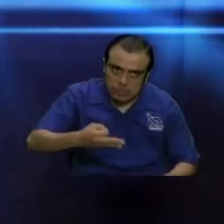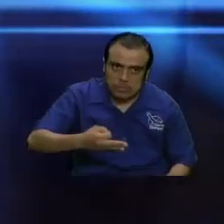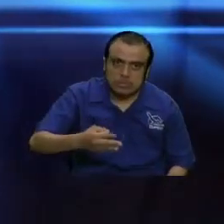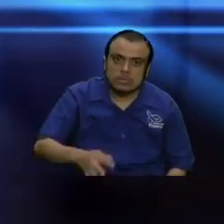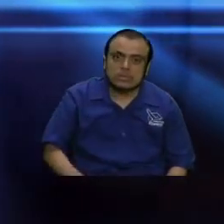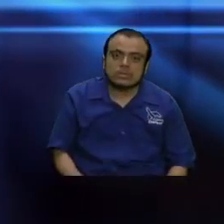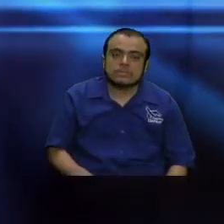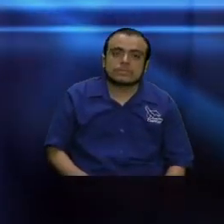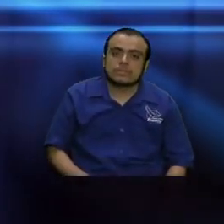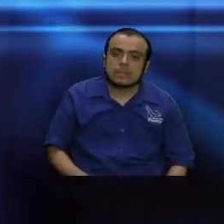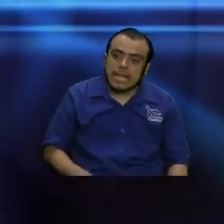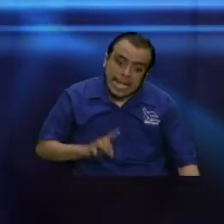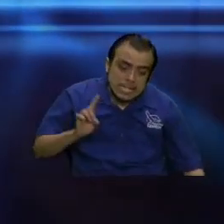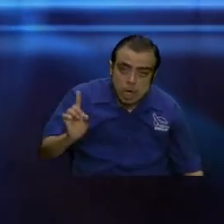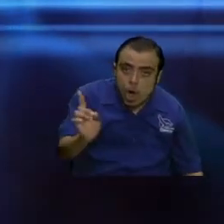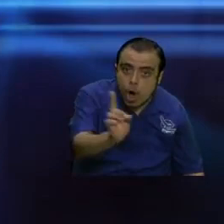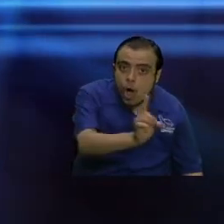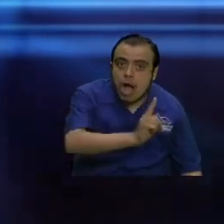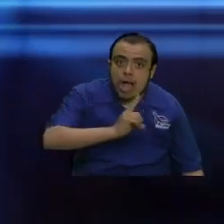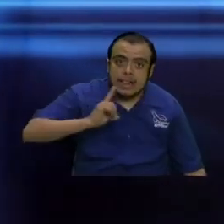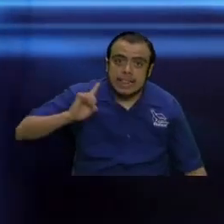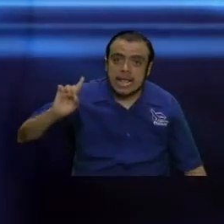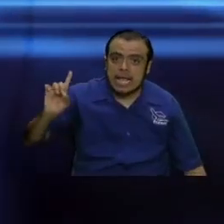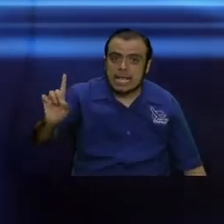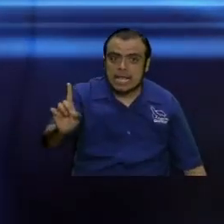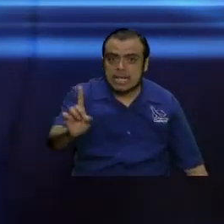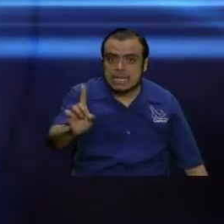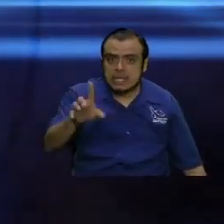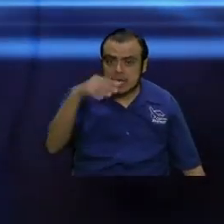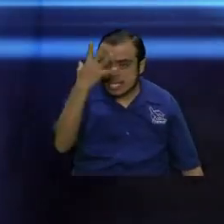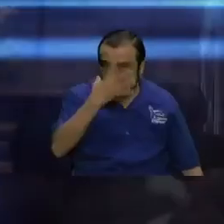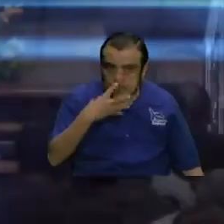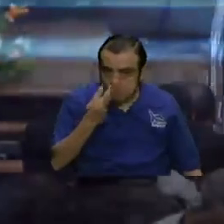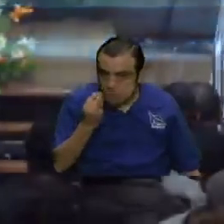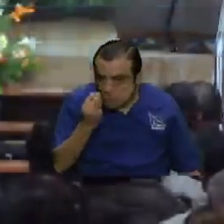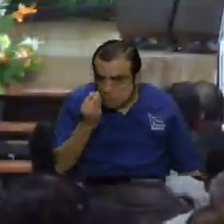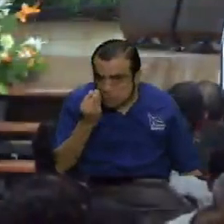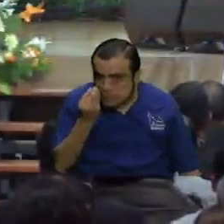todas todas son hermosas en su tiempo